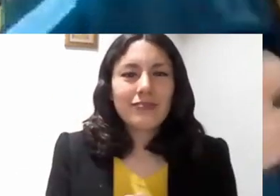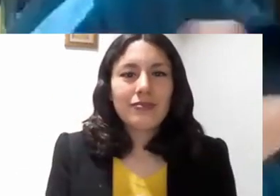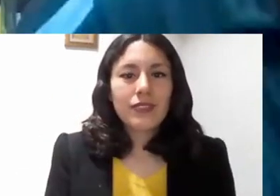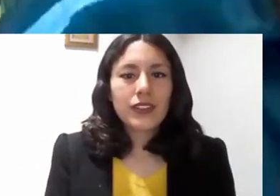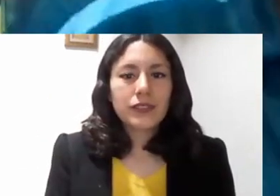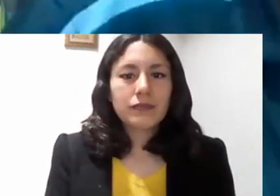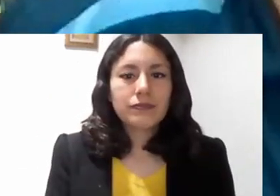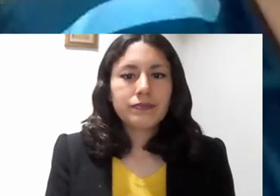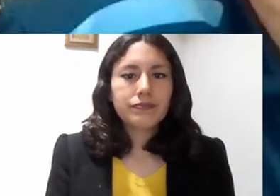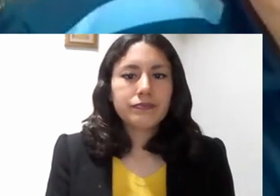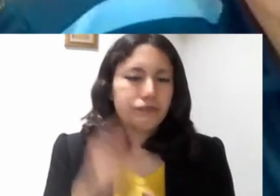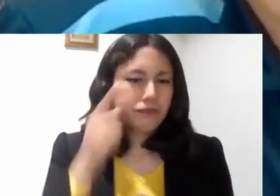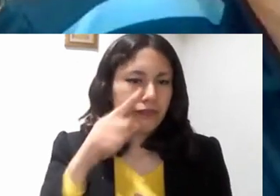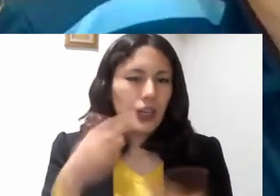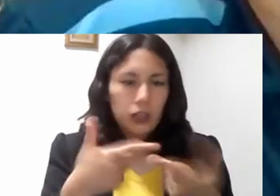la actividad en grupos.